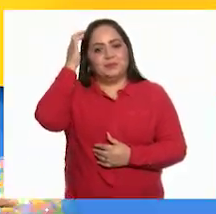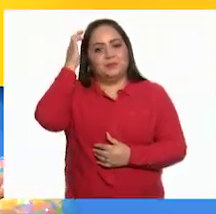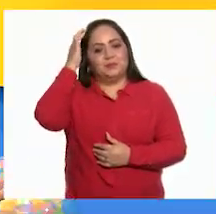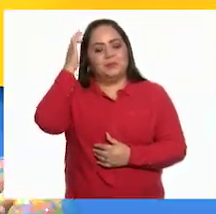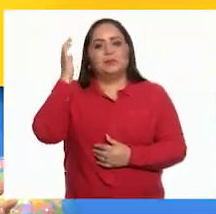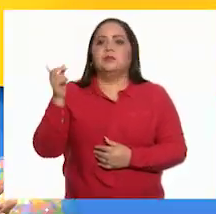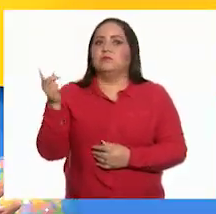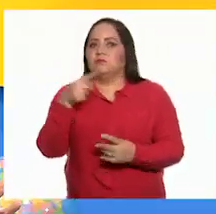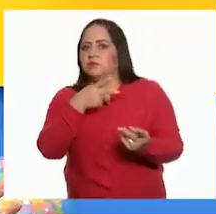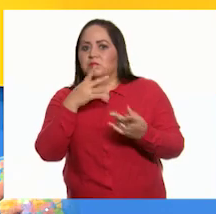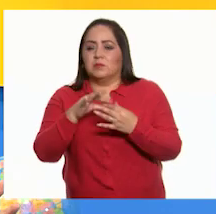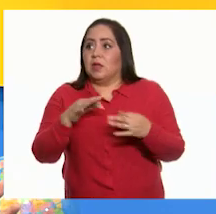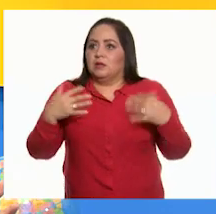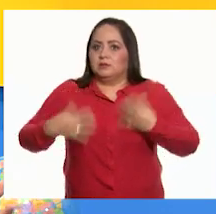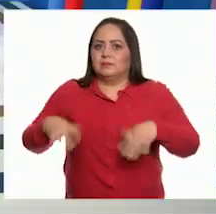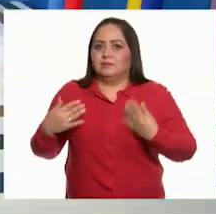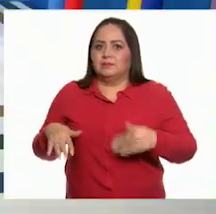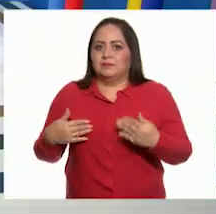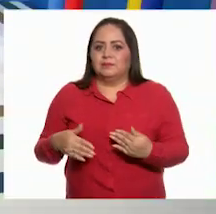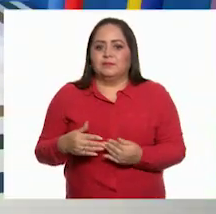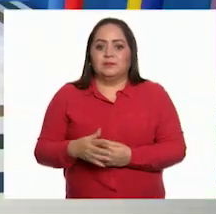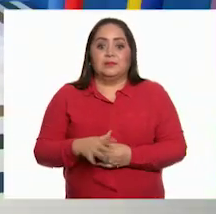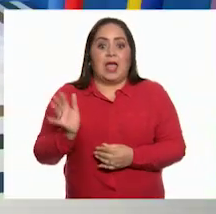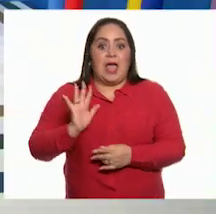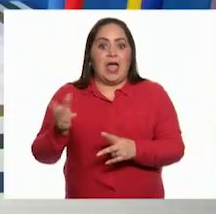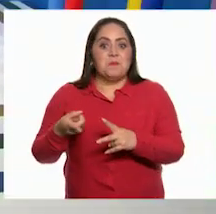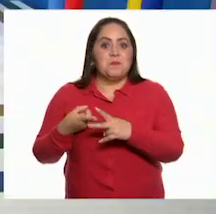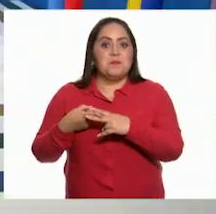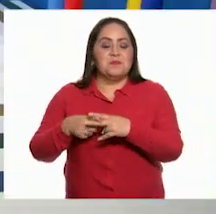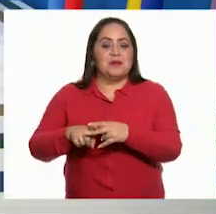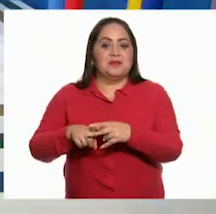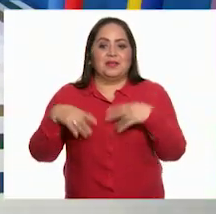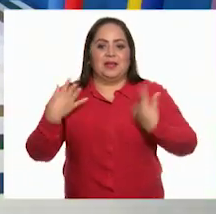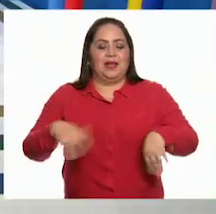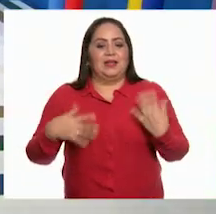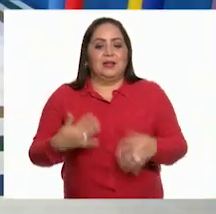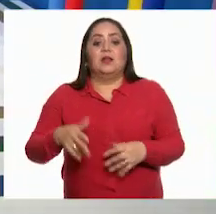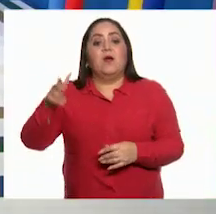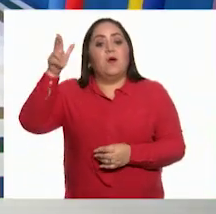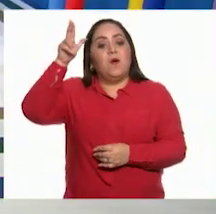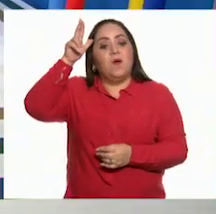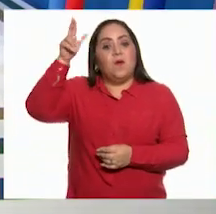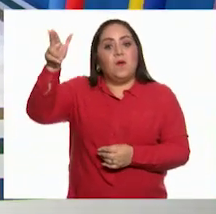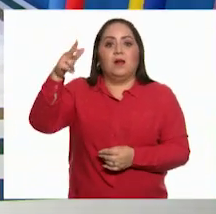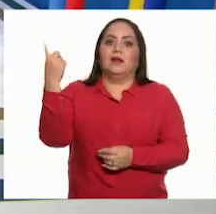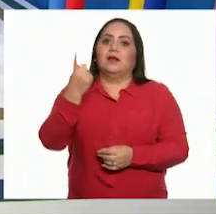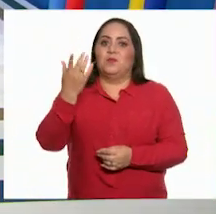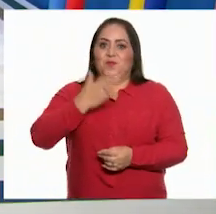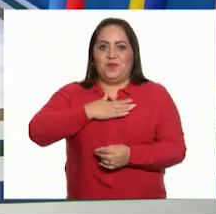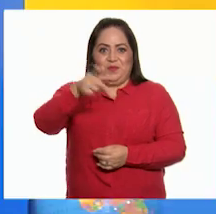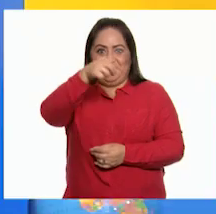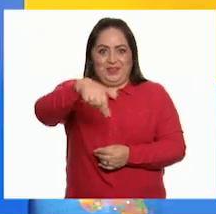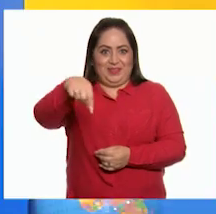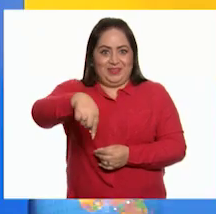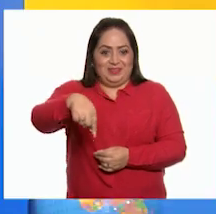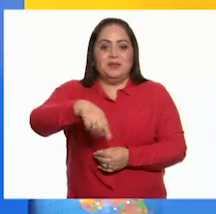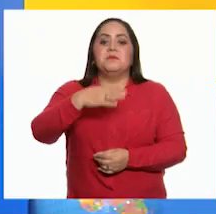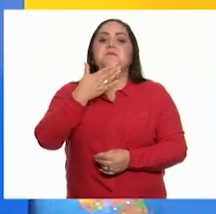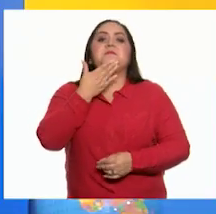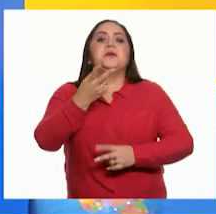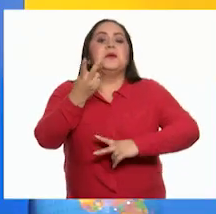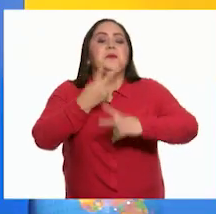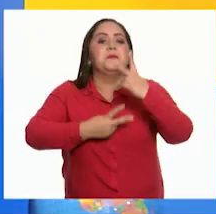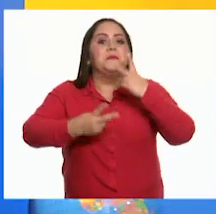Sí, exactamente, sí. Ya empezamos. Hola, qué bueno que ya están aquí. Bienvenidas y